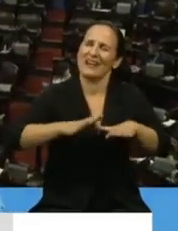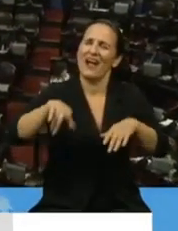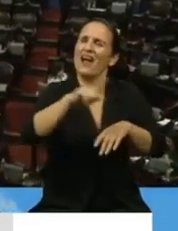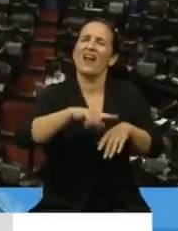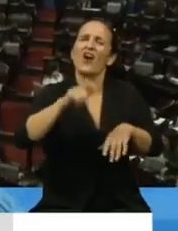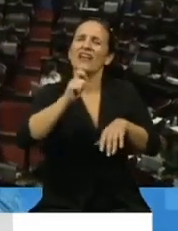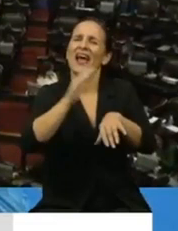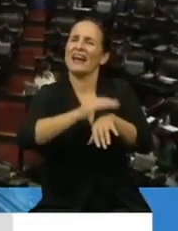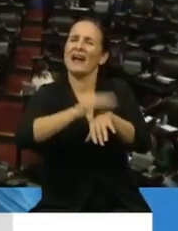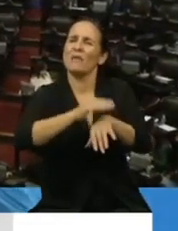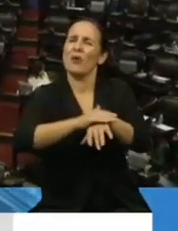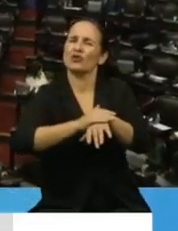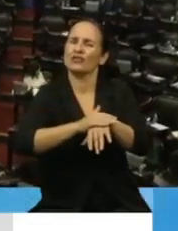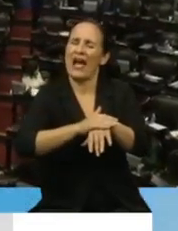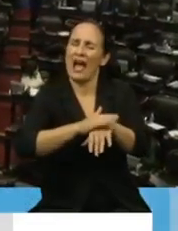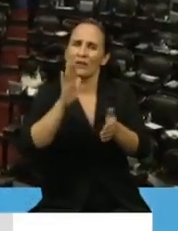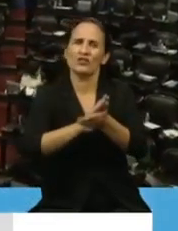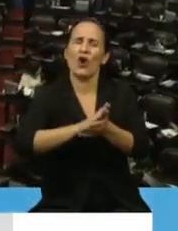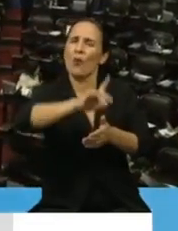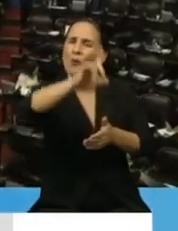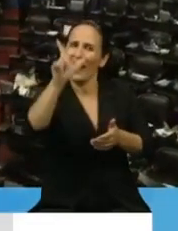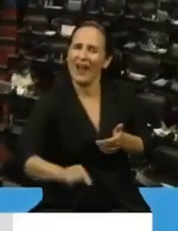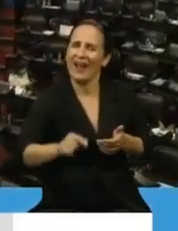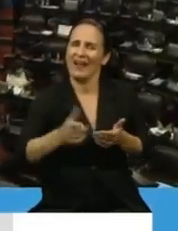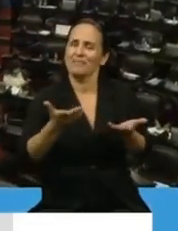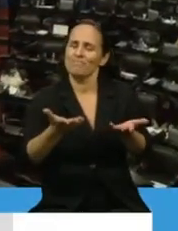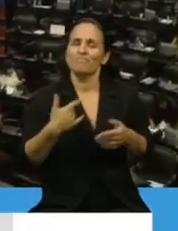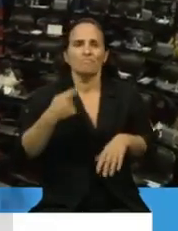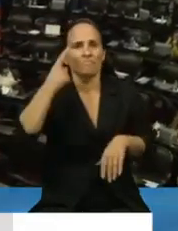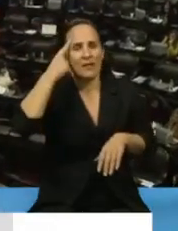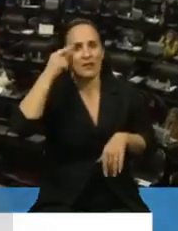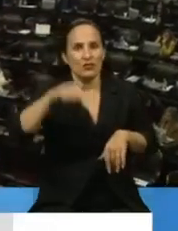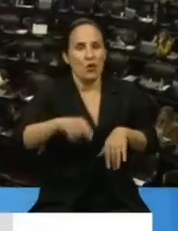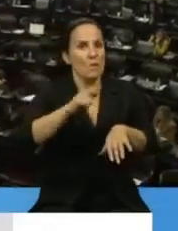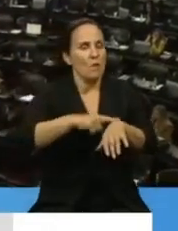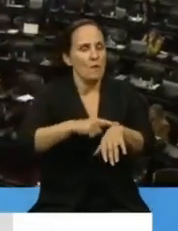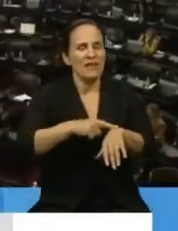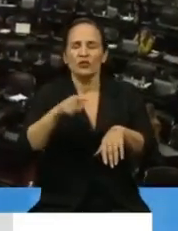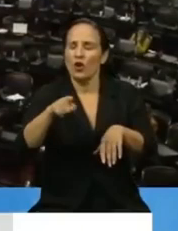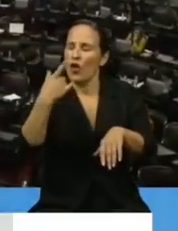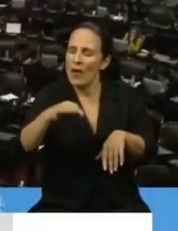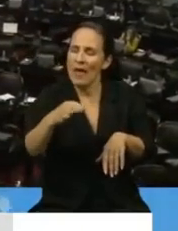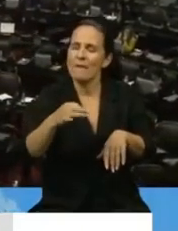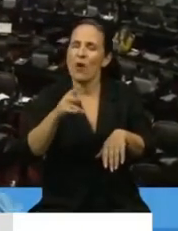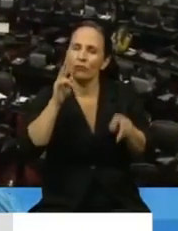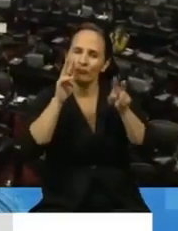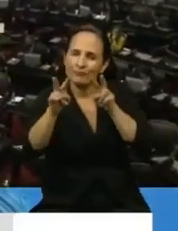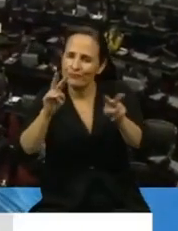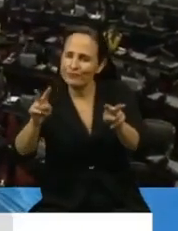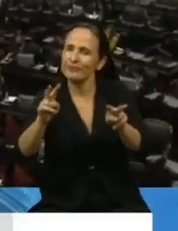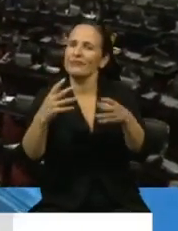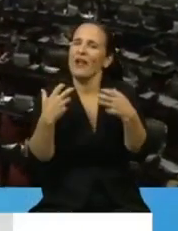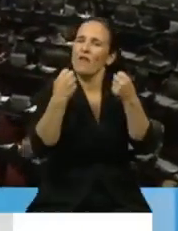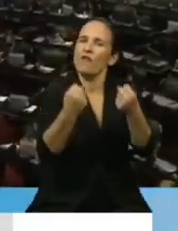tienen responsabilidades públicas. Creo que el momento más que nunca requiere que valoremos, destaquemos el esfuerzo de quienes